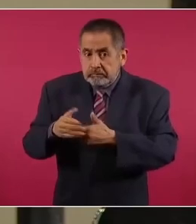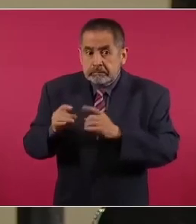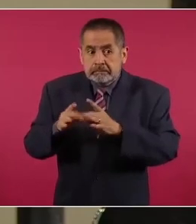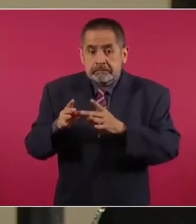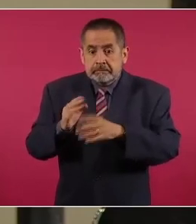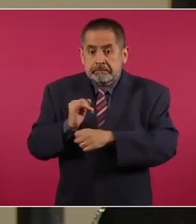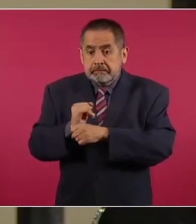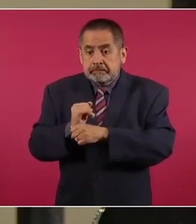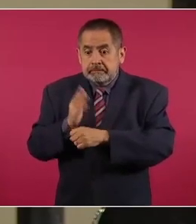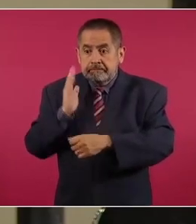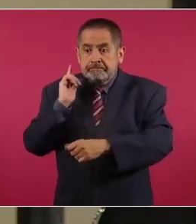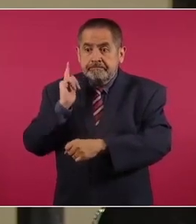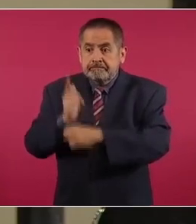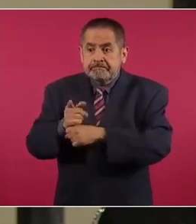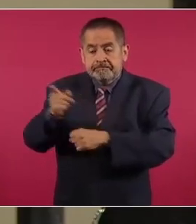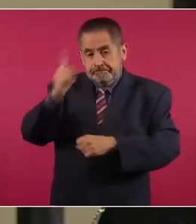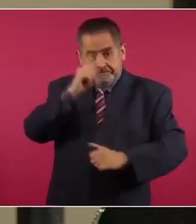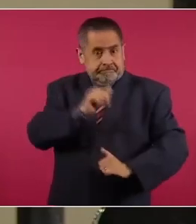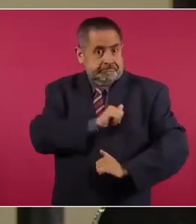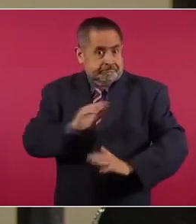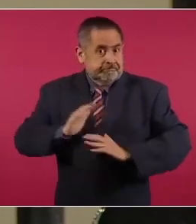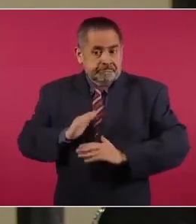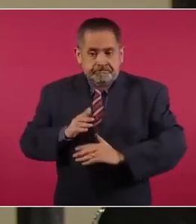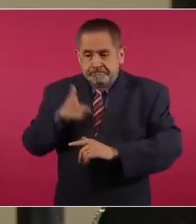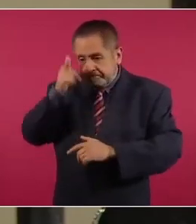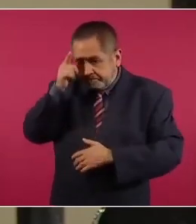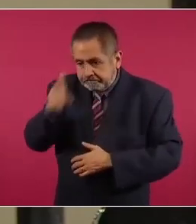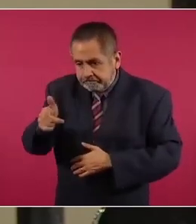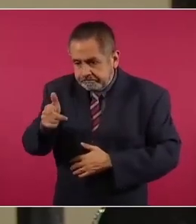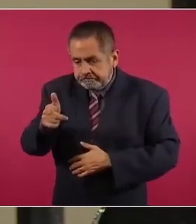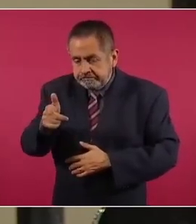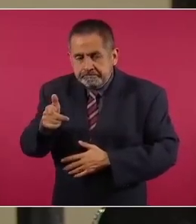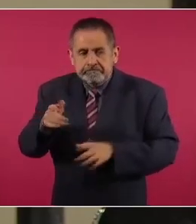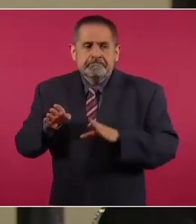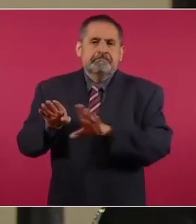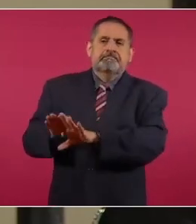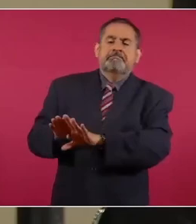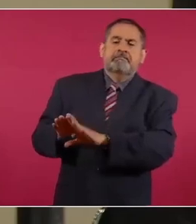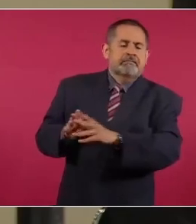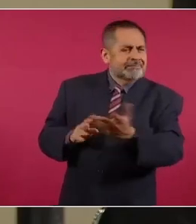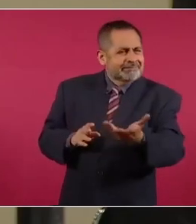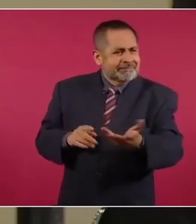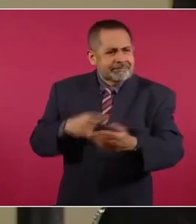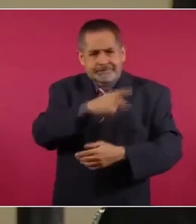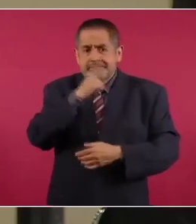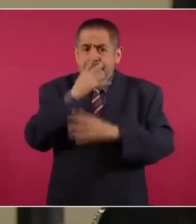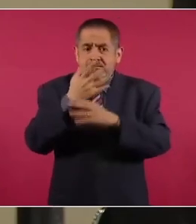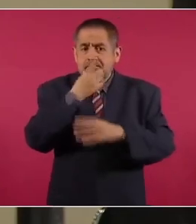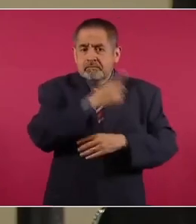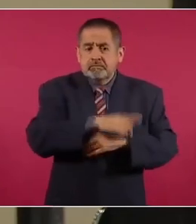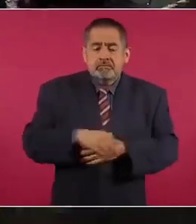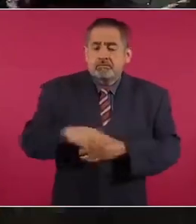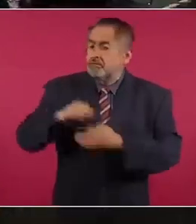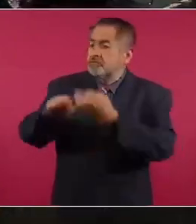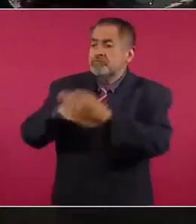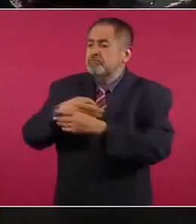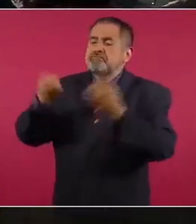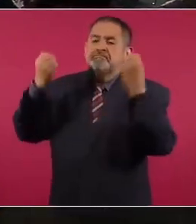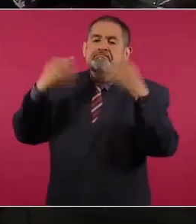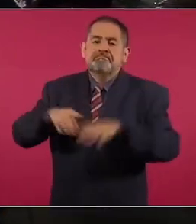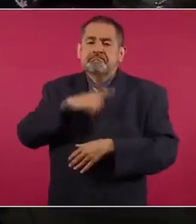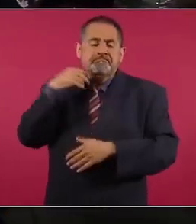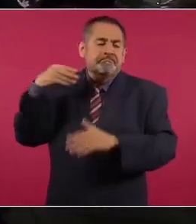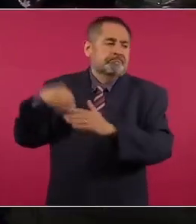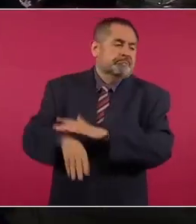momento de investigar al ejército allí lo dijo el papá un papá de uno de los normalistas dijo todo se vino abajo